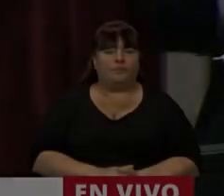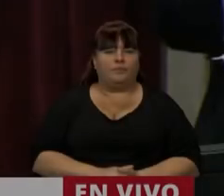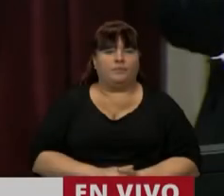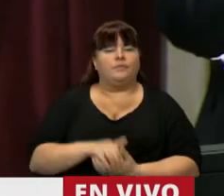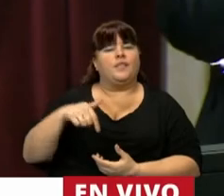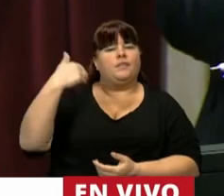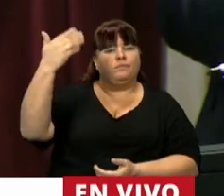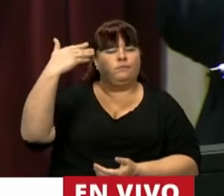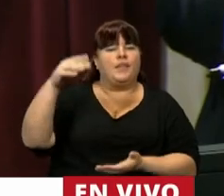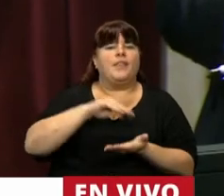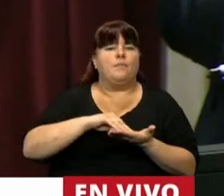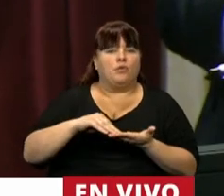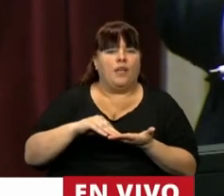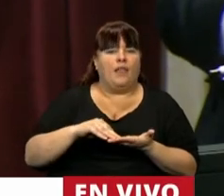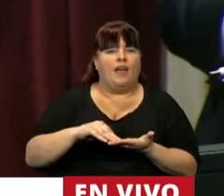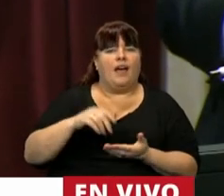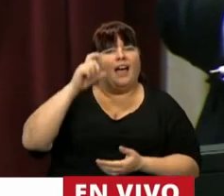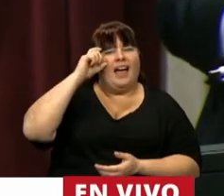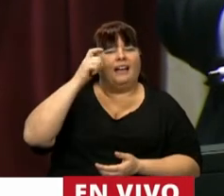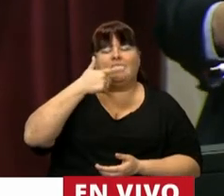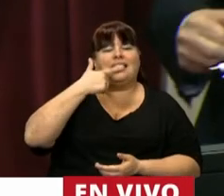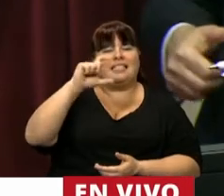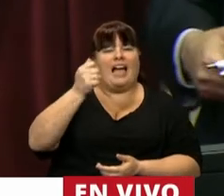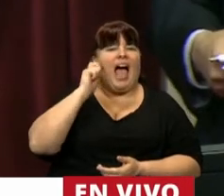Tiene la palabra la diputada Gisela Skaglia.